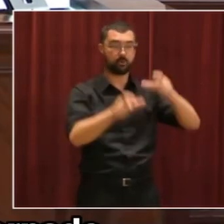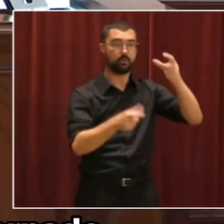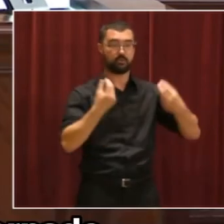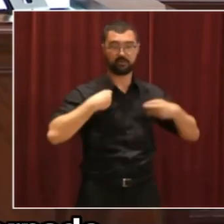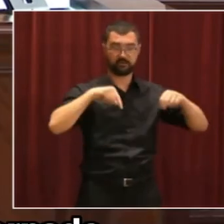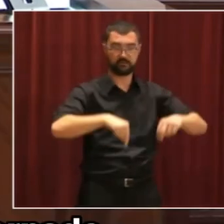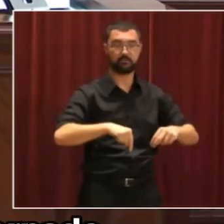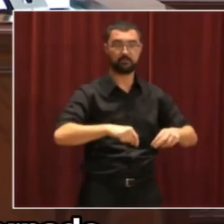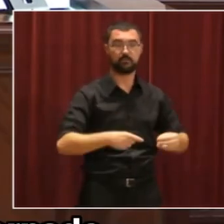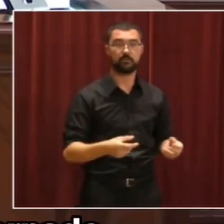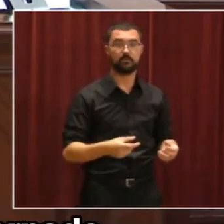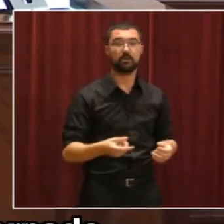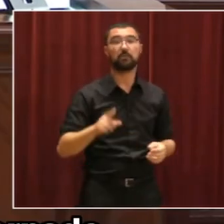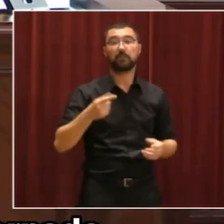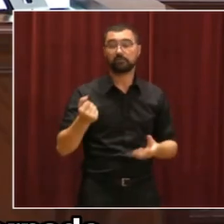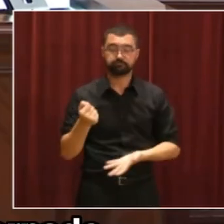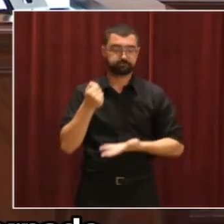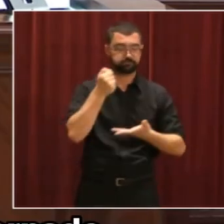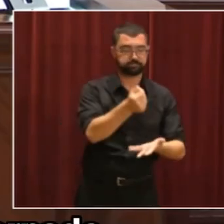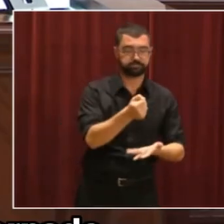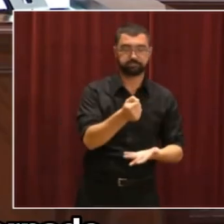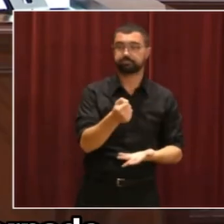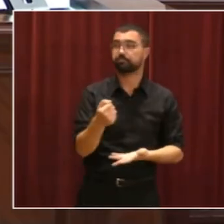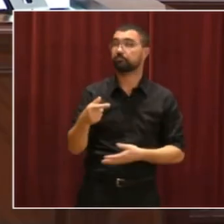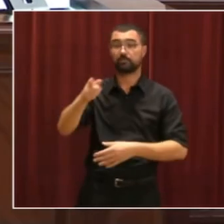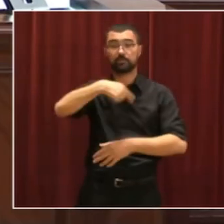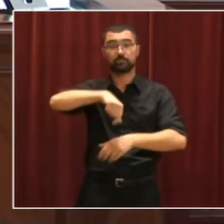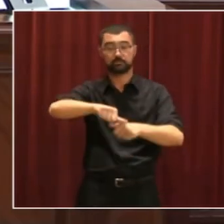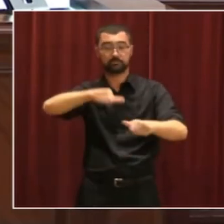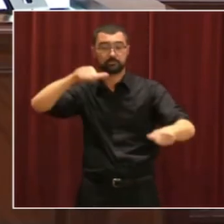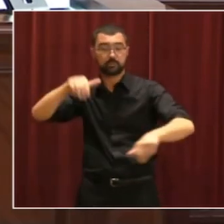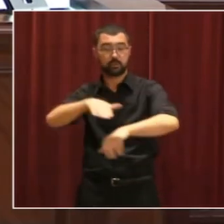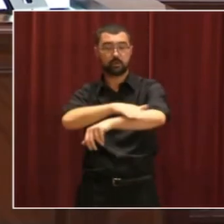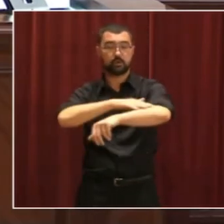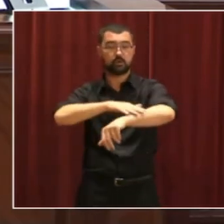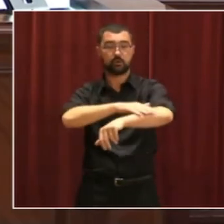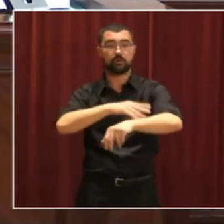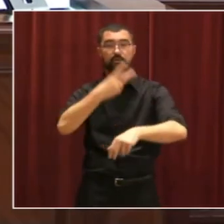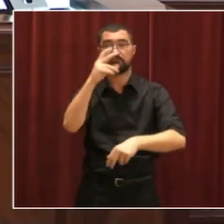y ausencia de inversión de quienes nos han gobernado en los últimos 20 años. Gracias. Gracias.